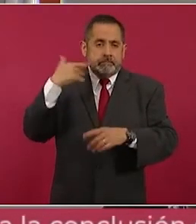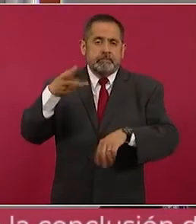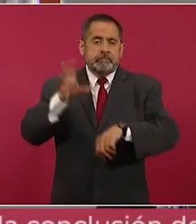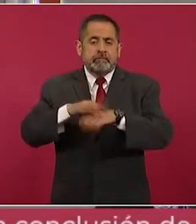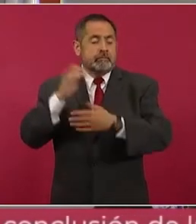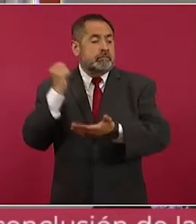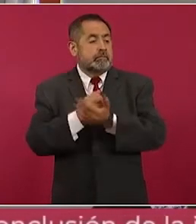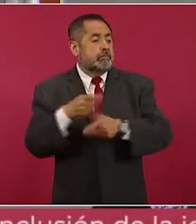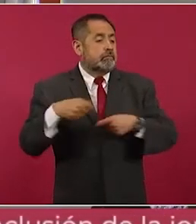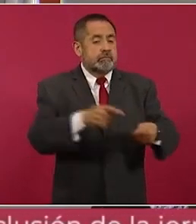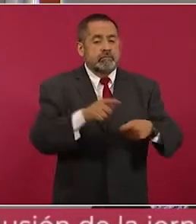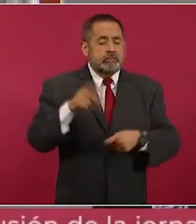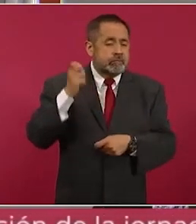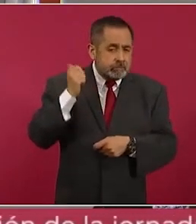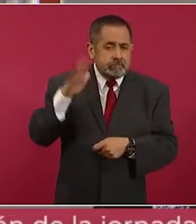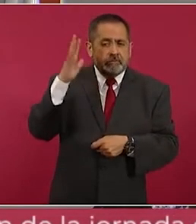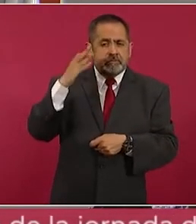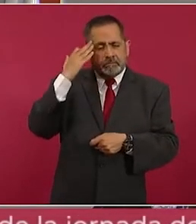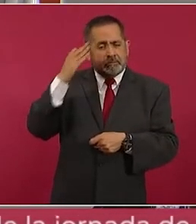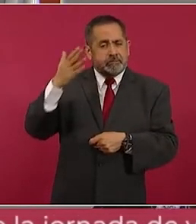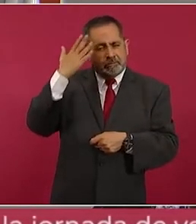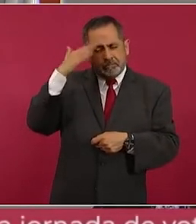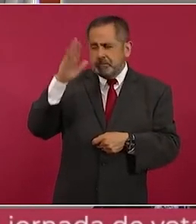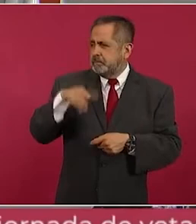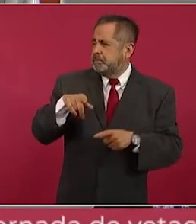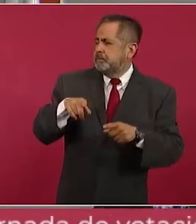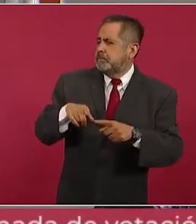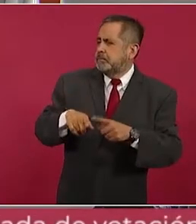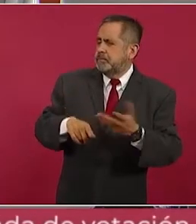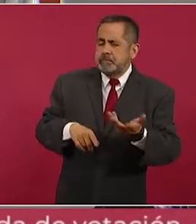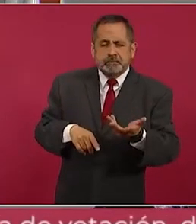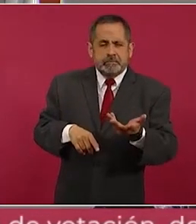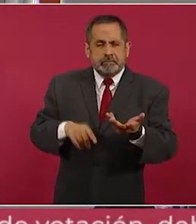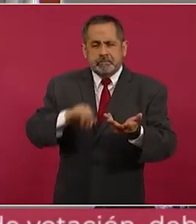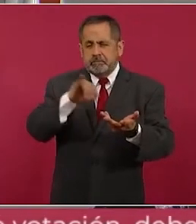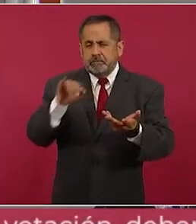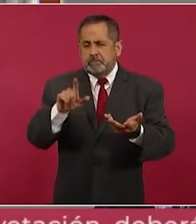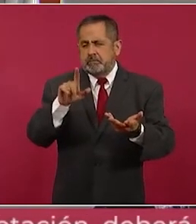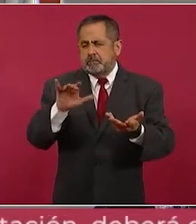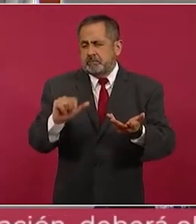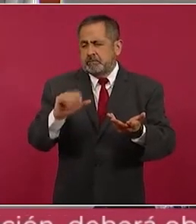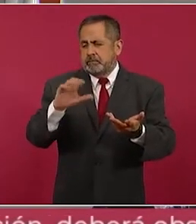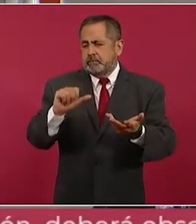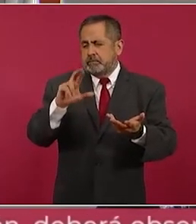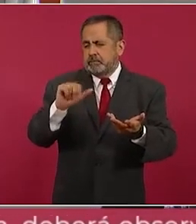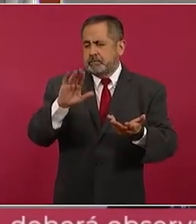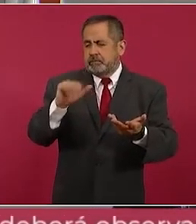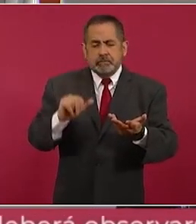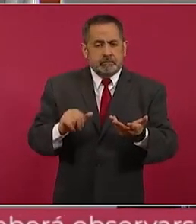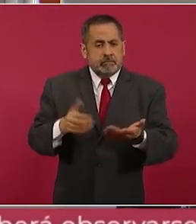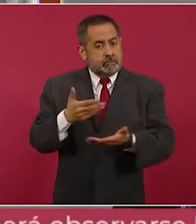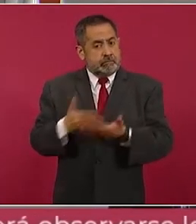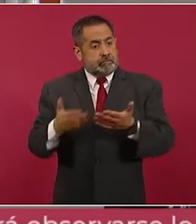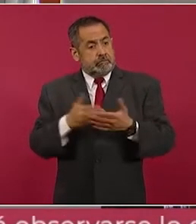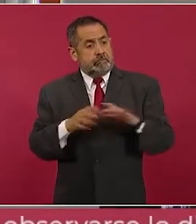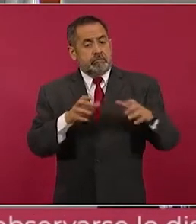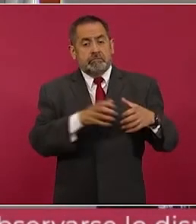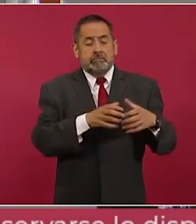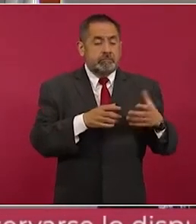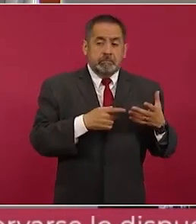¿Dónde estaba la señora Julia Caravia, que ahora son de los